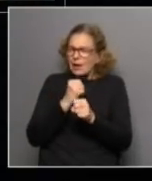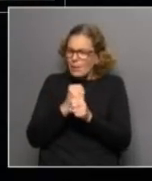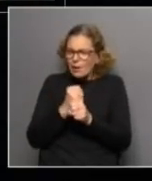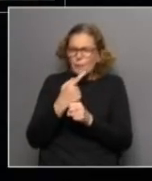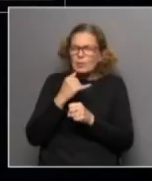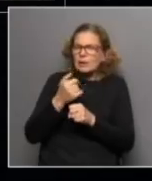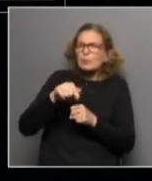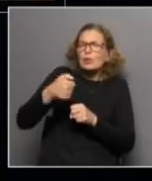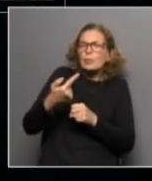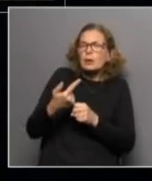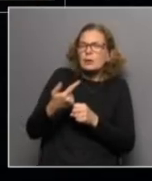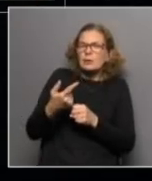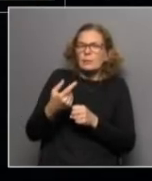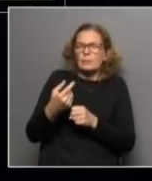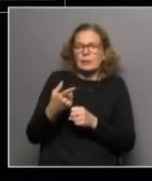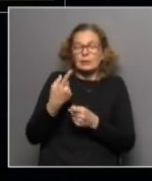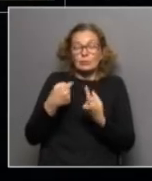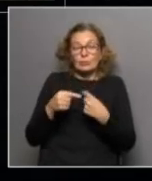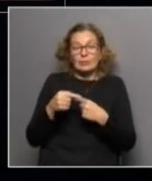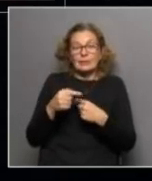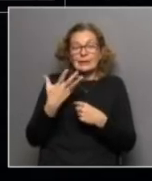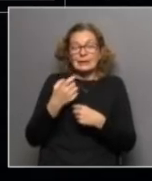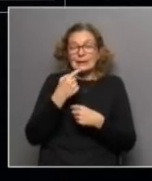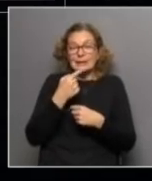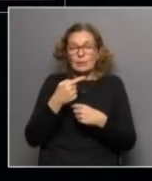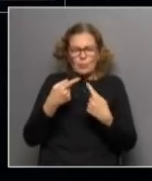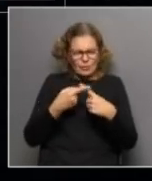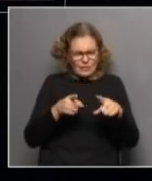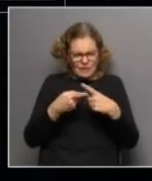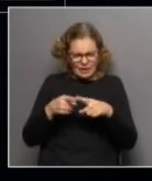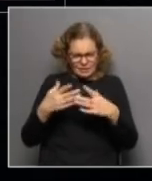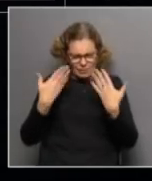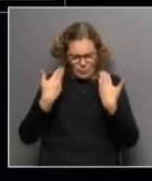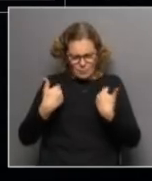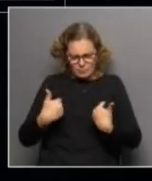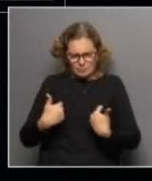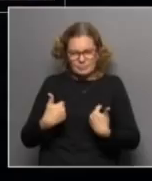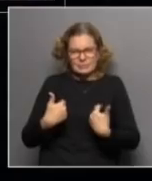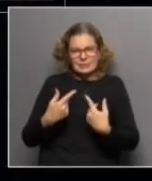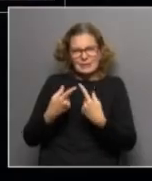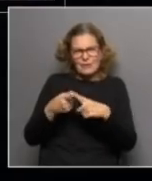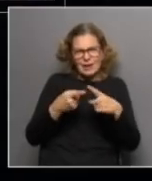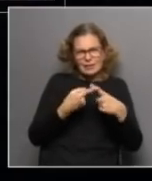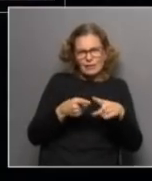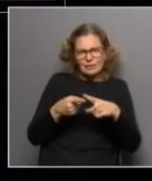tener? por lo tanto hay un sinfín de nutrientes que son